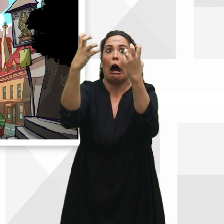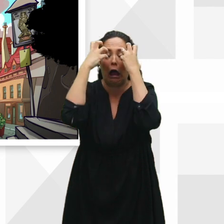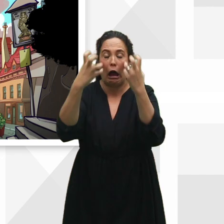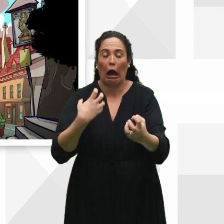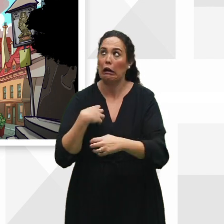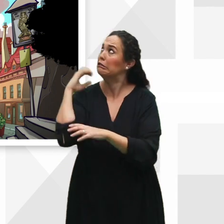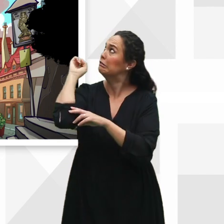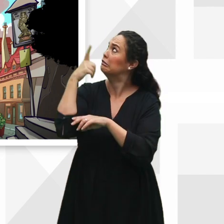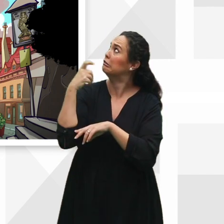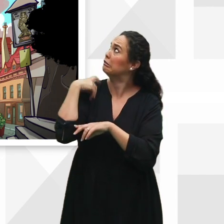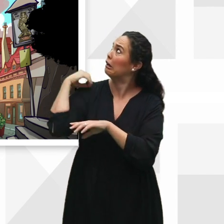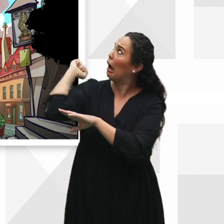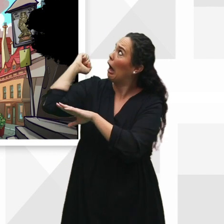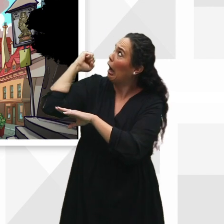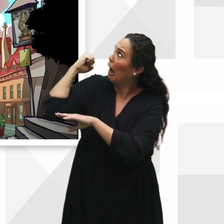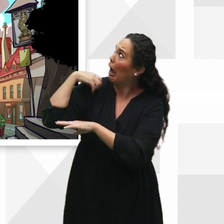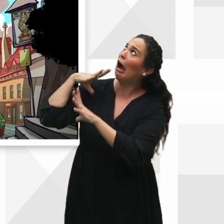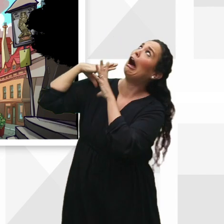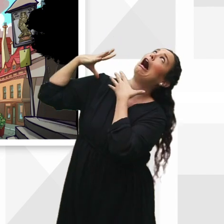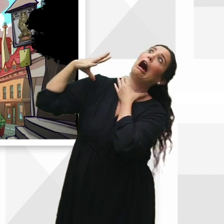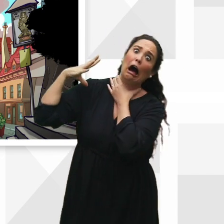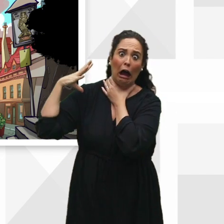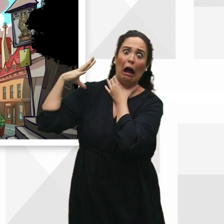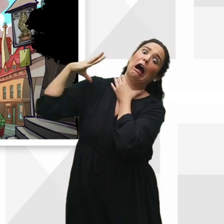alienígena rojo estaba a punto de dominarlo.